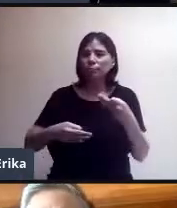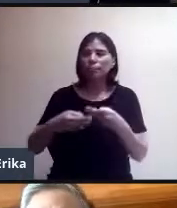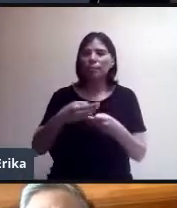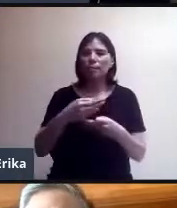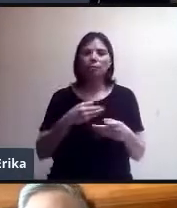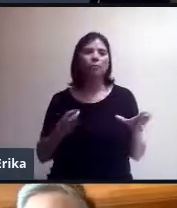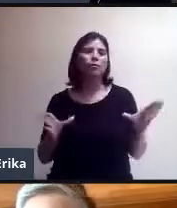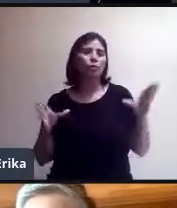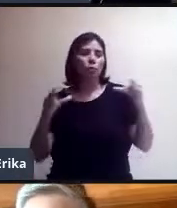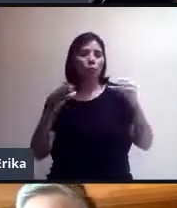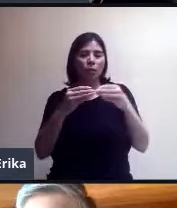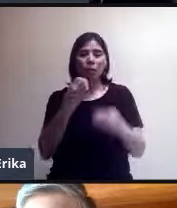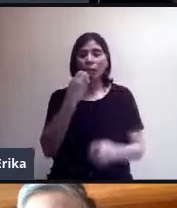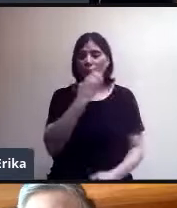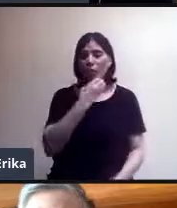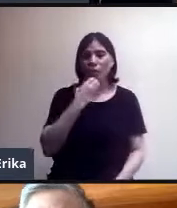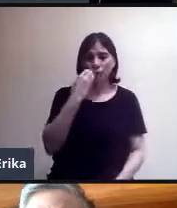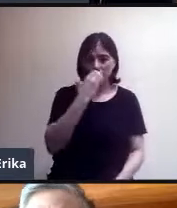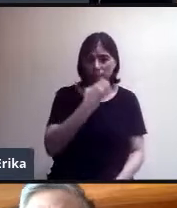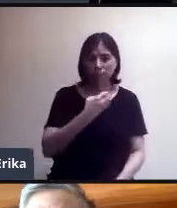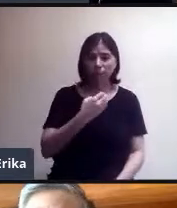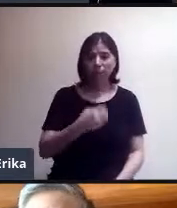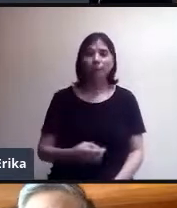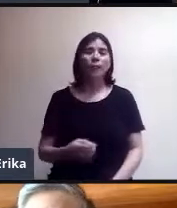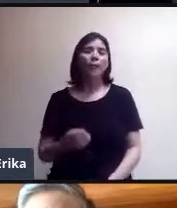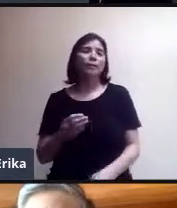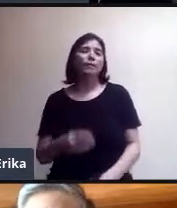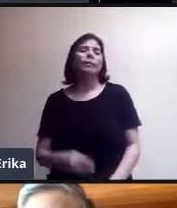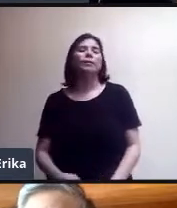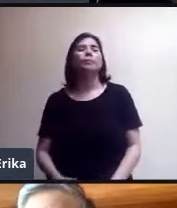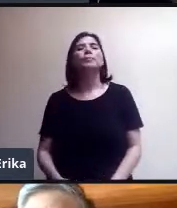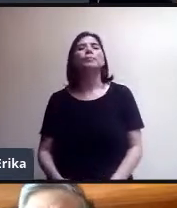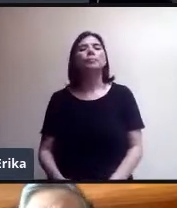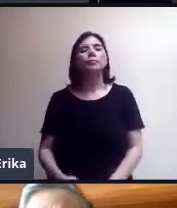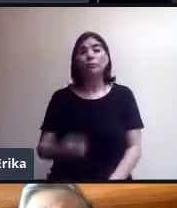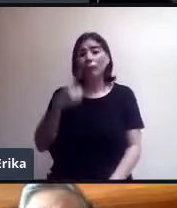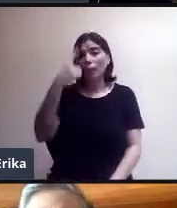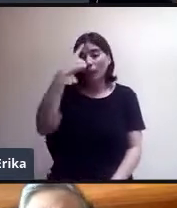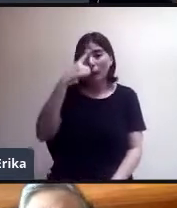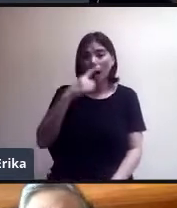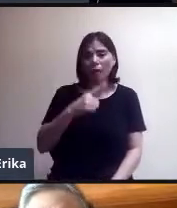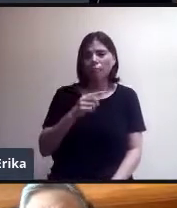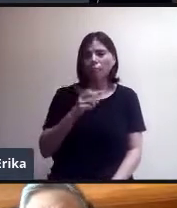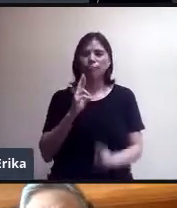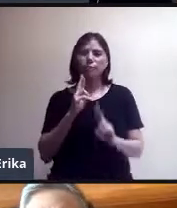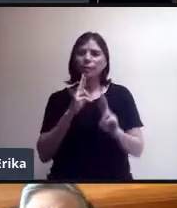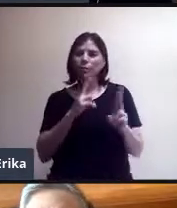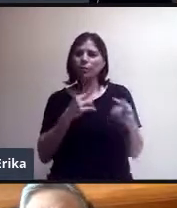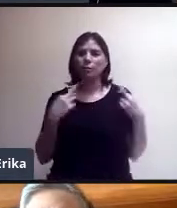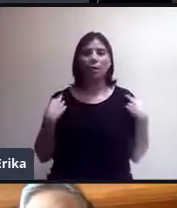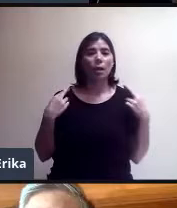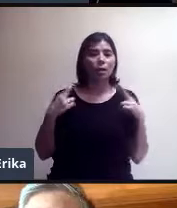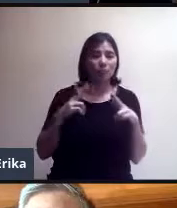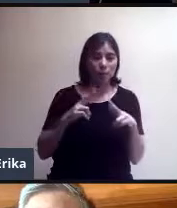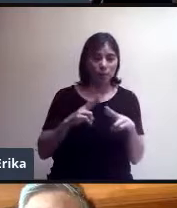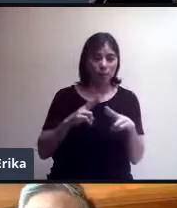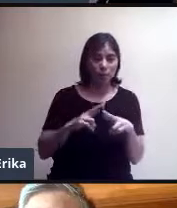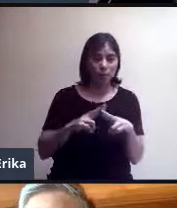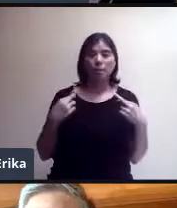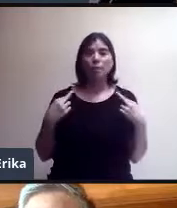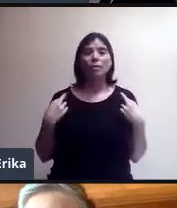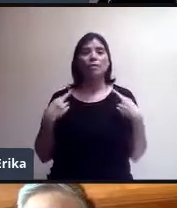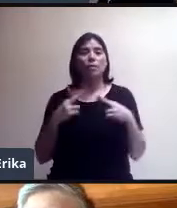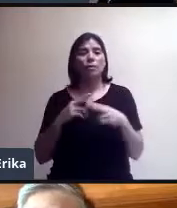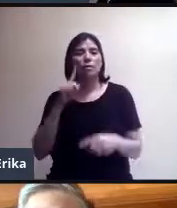a los que conformamos la autoridad educativa. Y creo que la respuesta de las maestras y los maestros a este